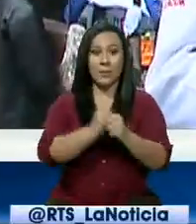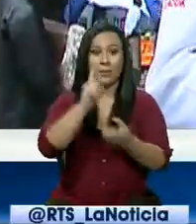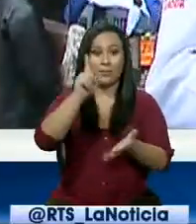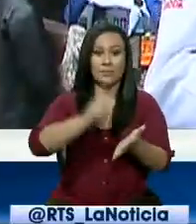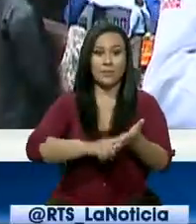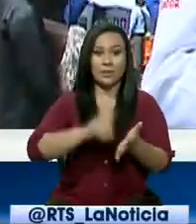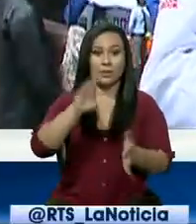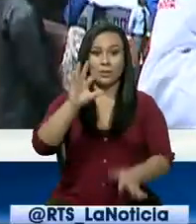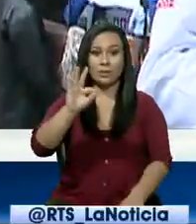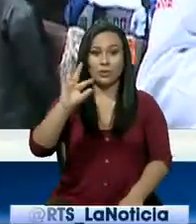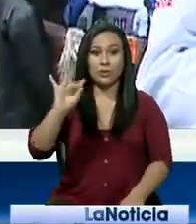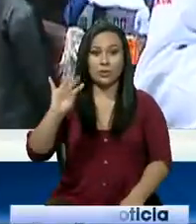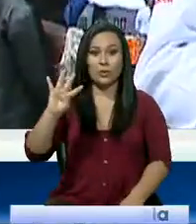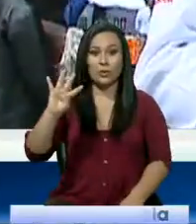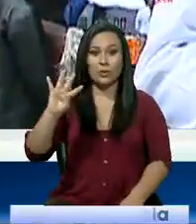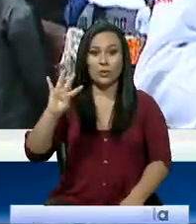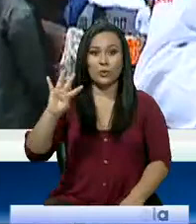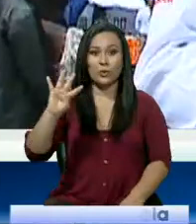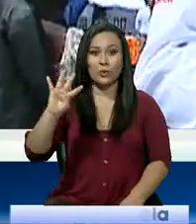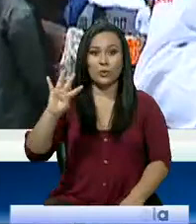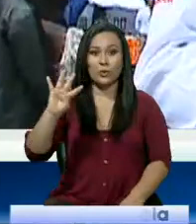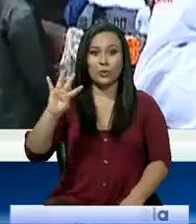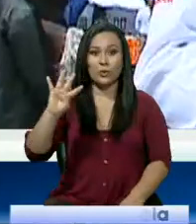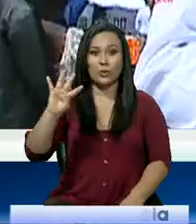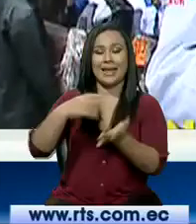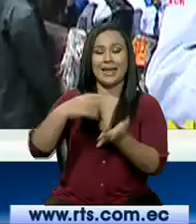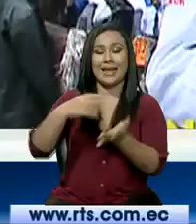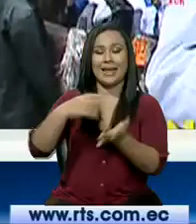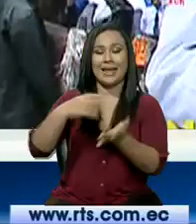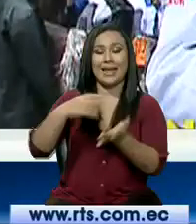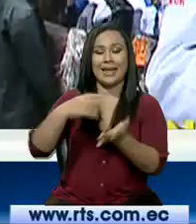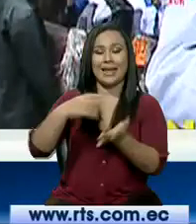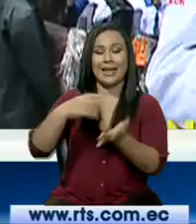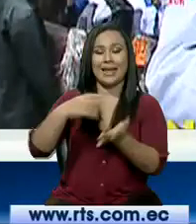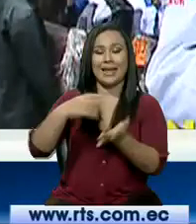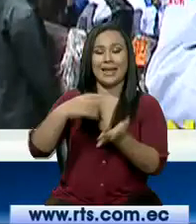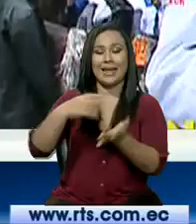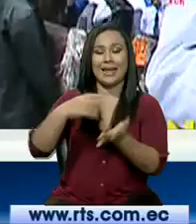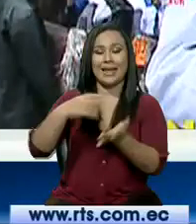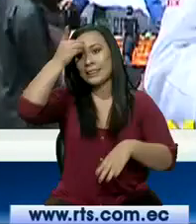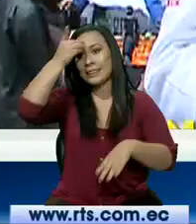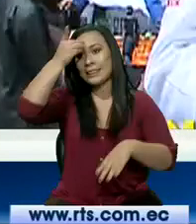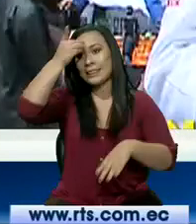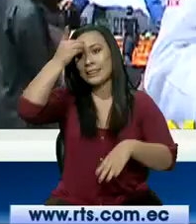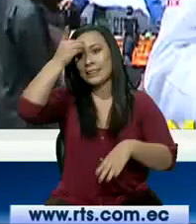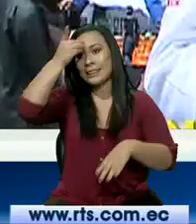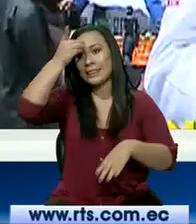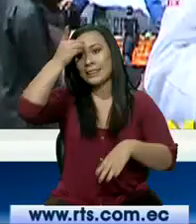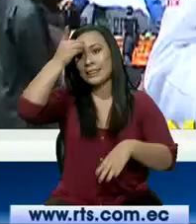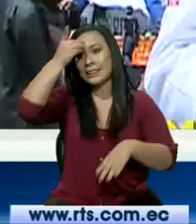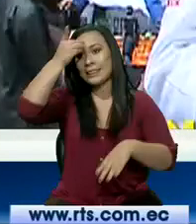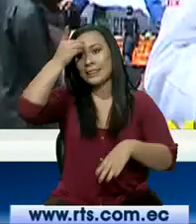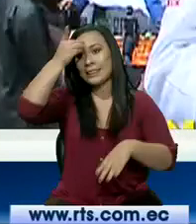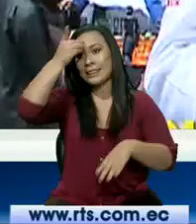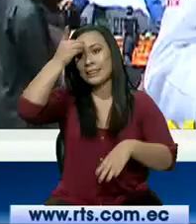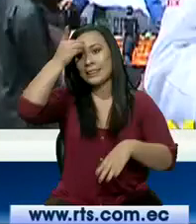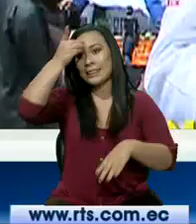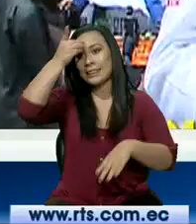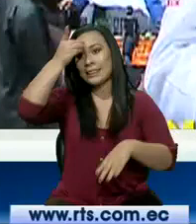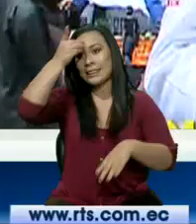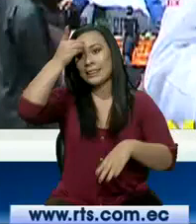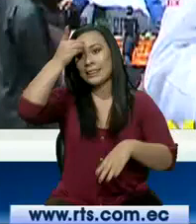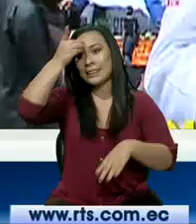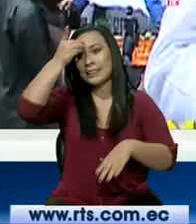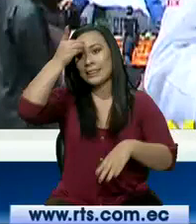un grupo de 10 bailadores tabacundeños deciden agruparse y formar los duros de San Pedro de